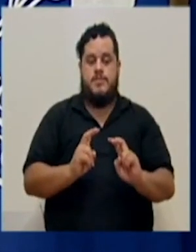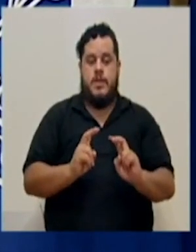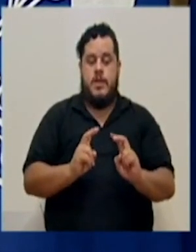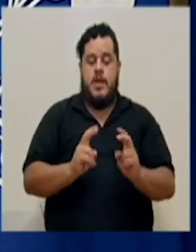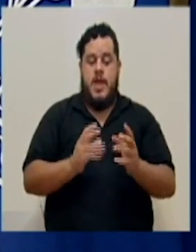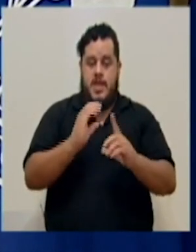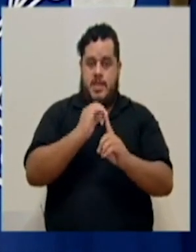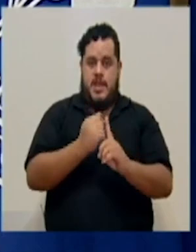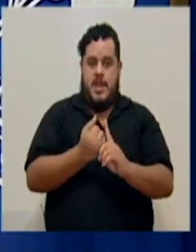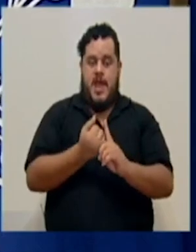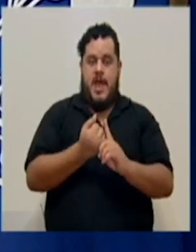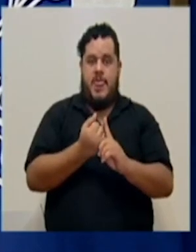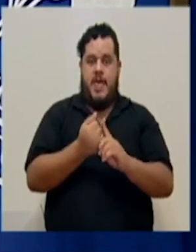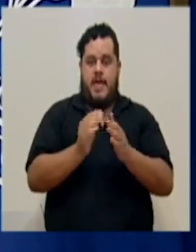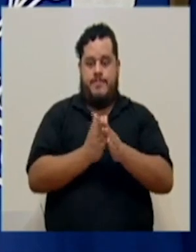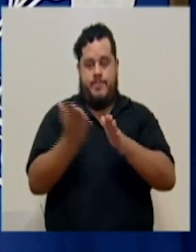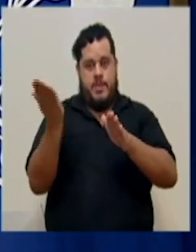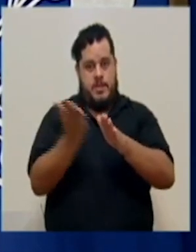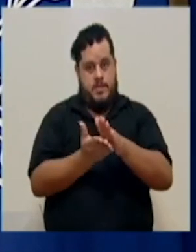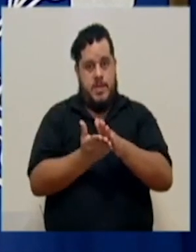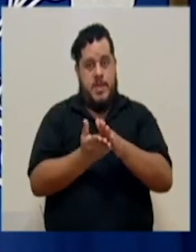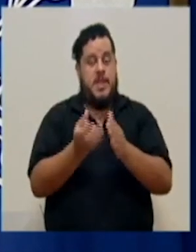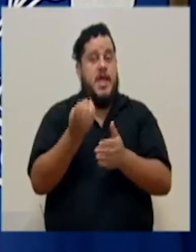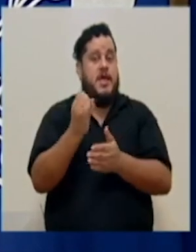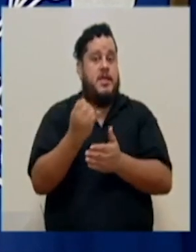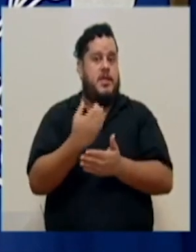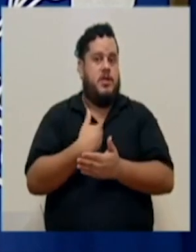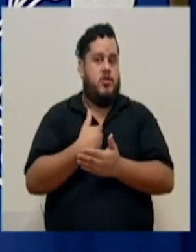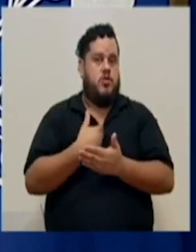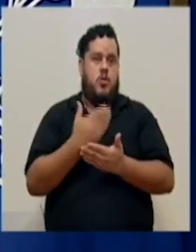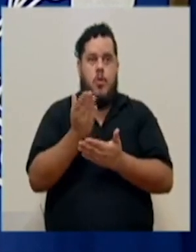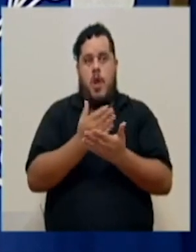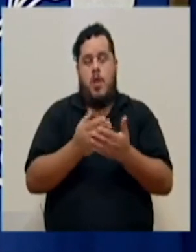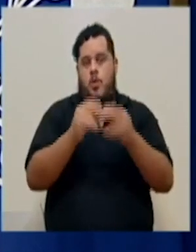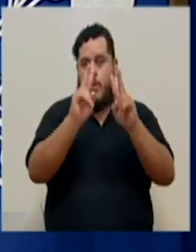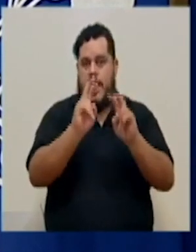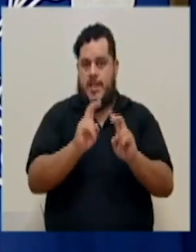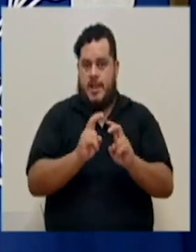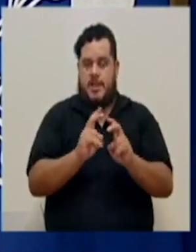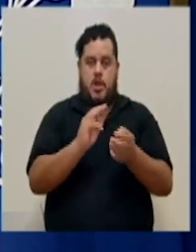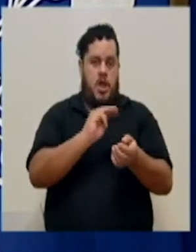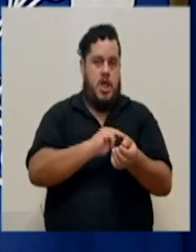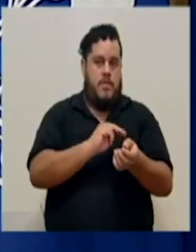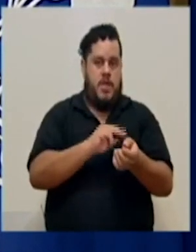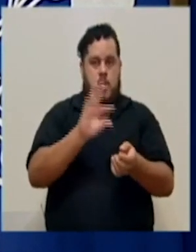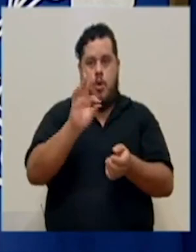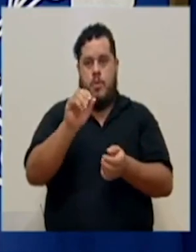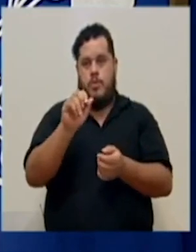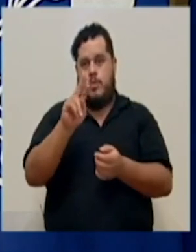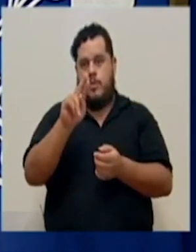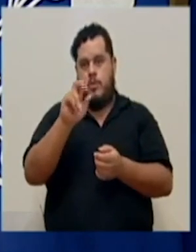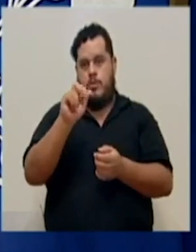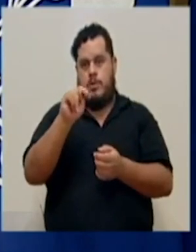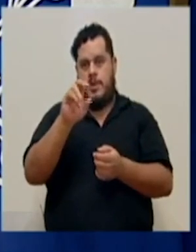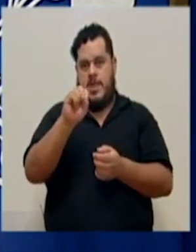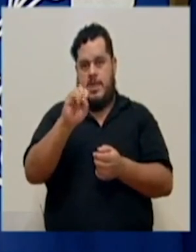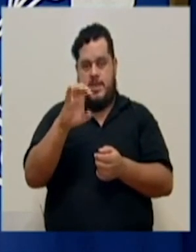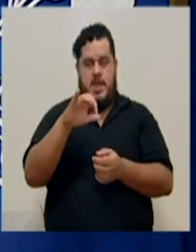cada expediente. Si hubo, eventualmente, un análisis médico forense, también se analiza.